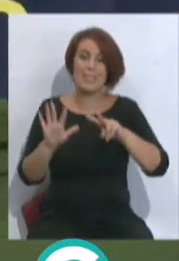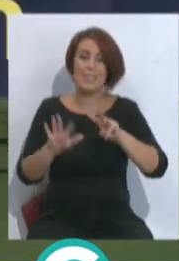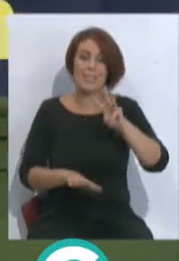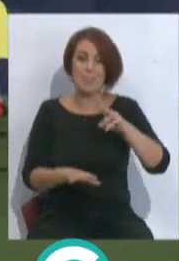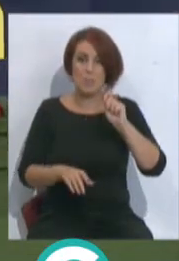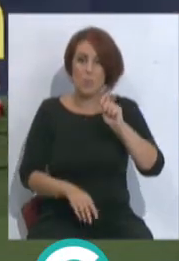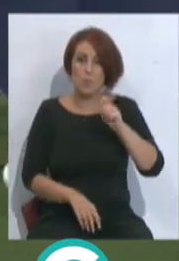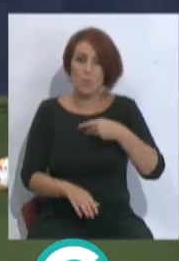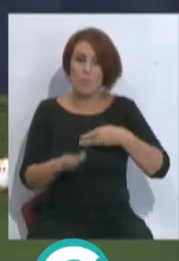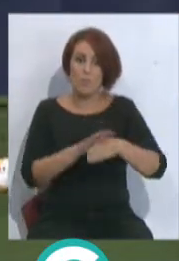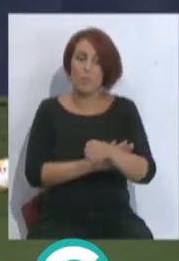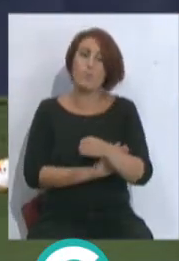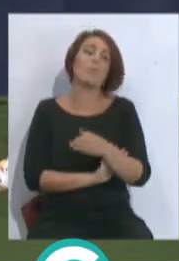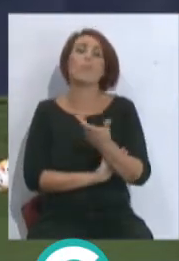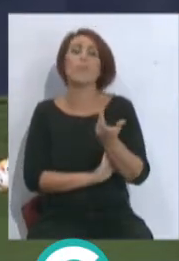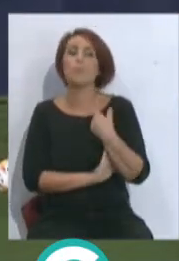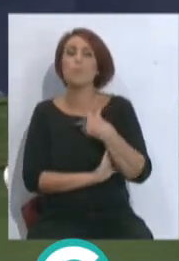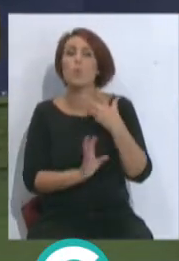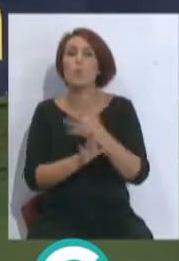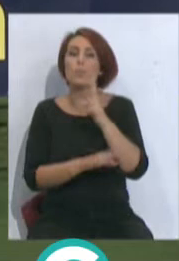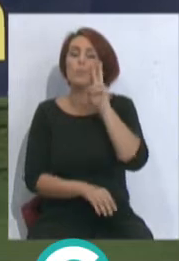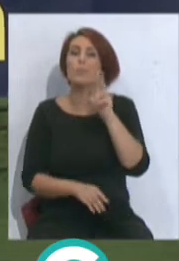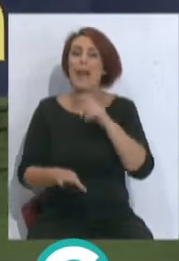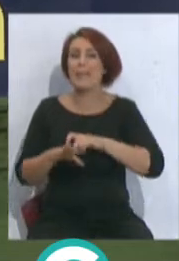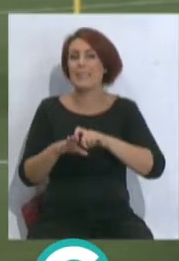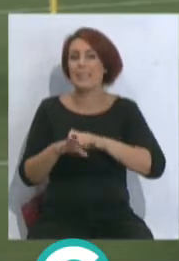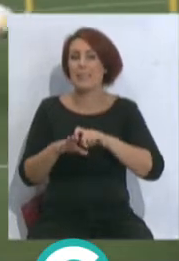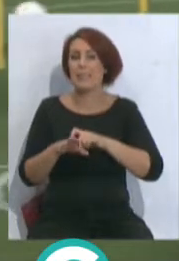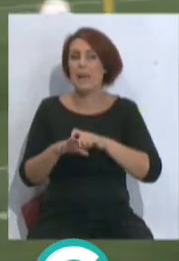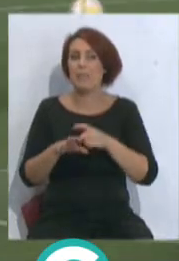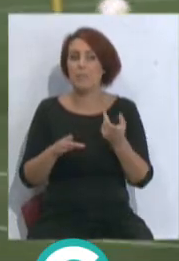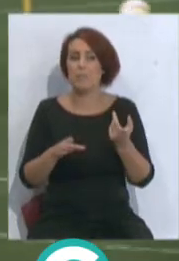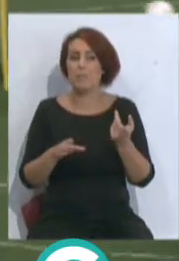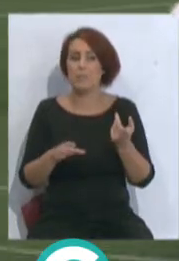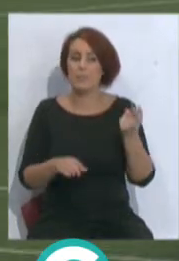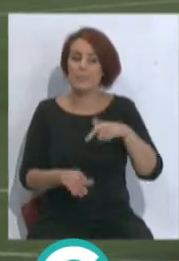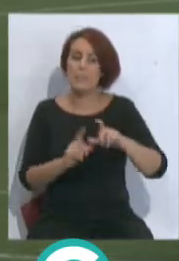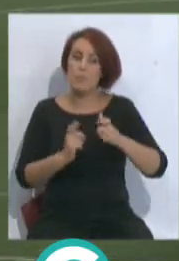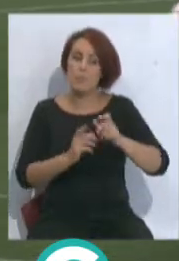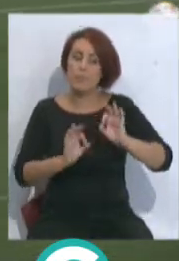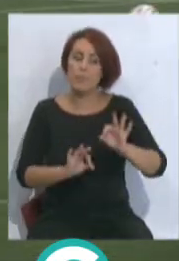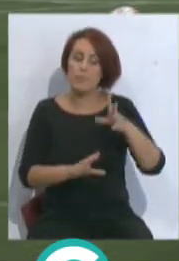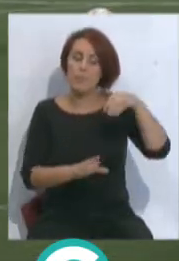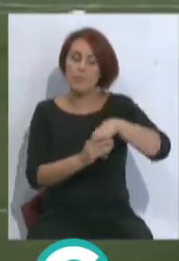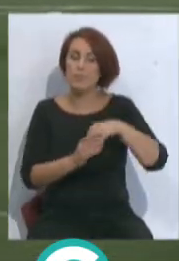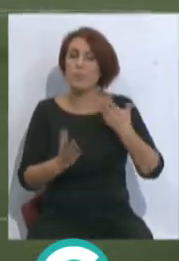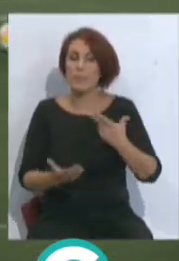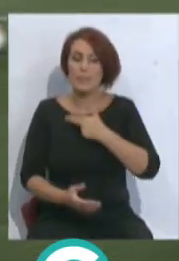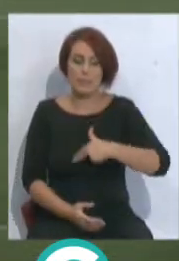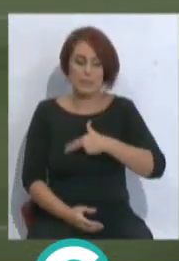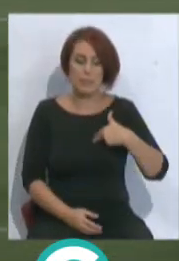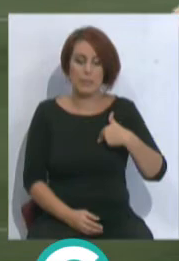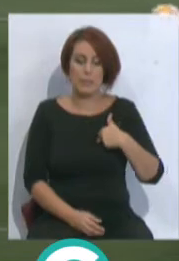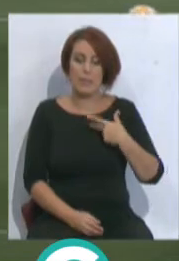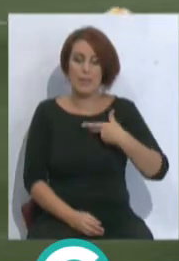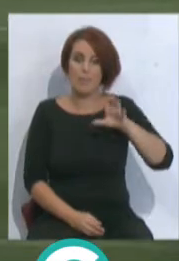claro, vos ves a un jugador y que tiene una característica y está jugando en un determinado equipo, entonces, Arzamendia está jugando en